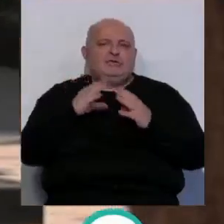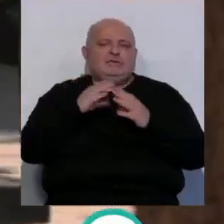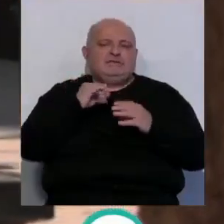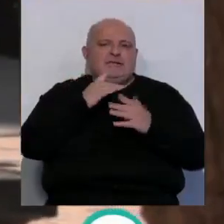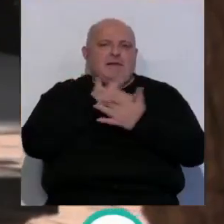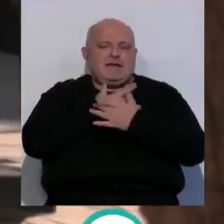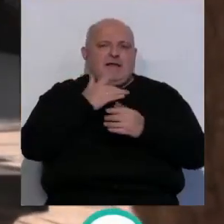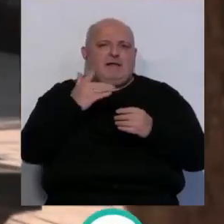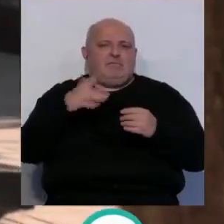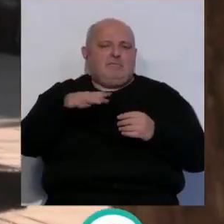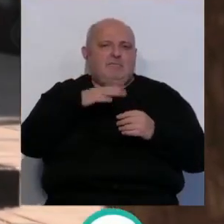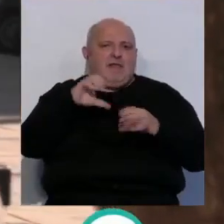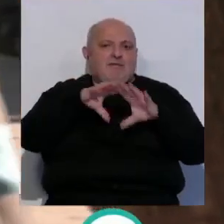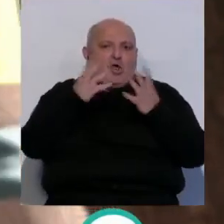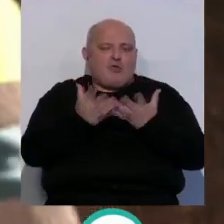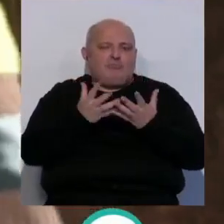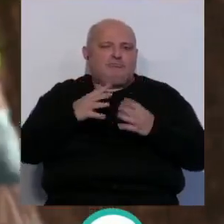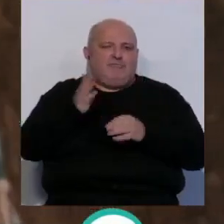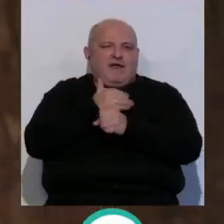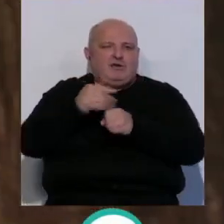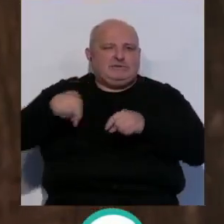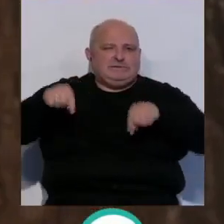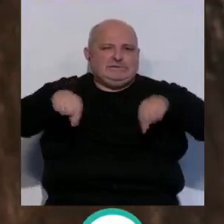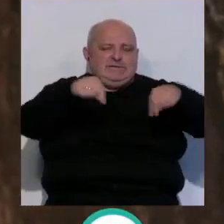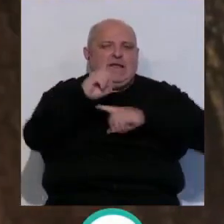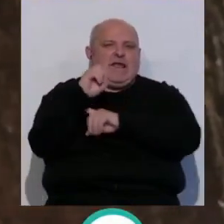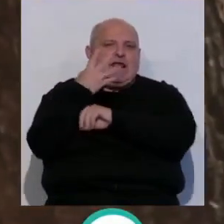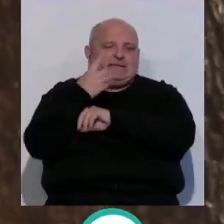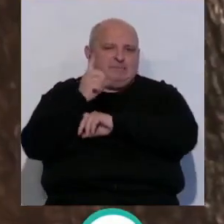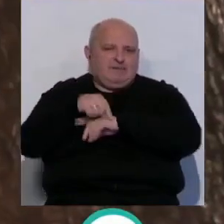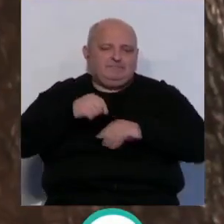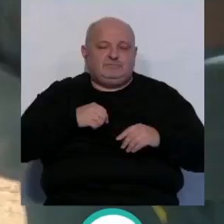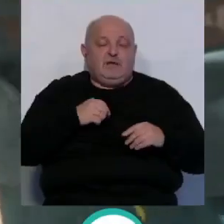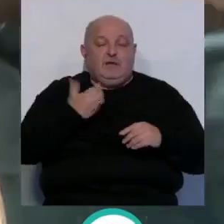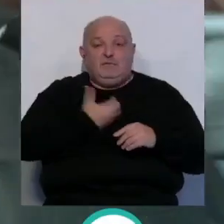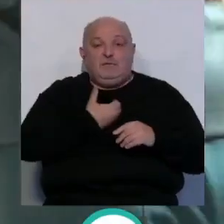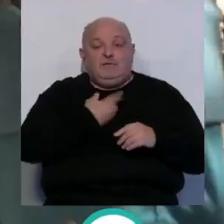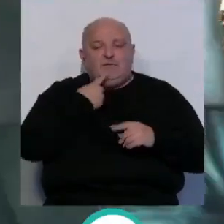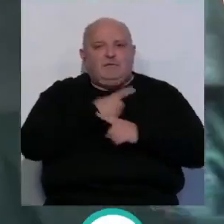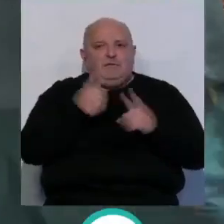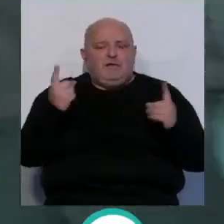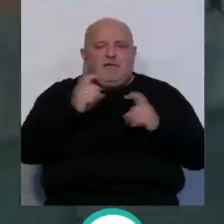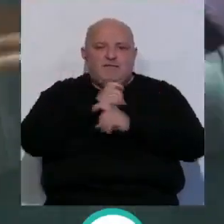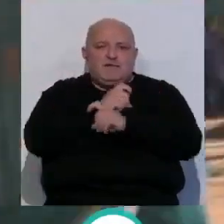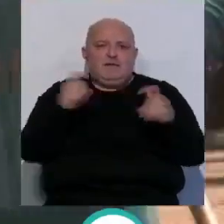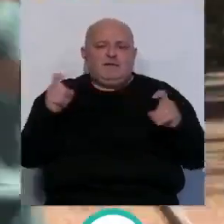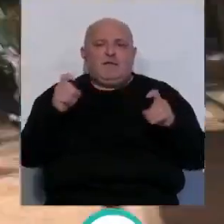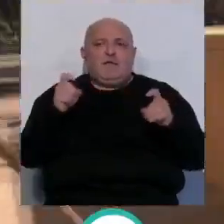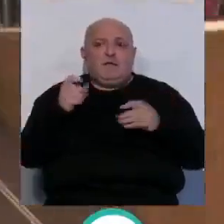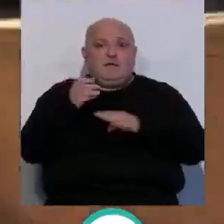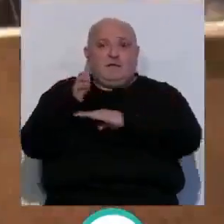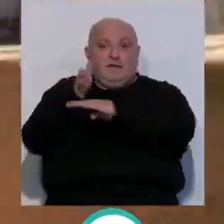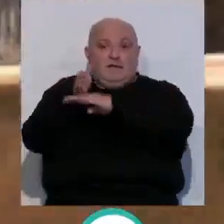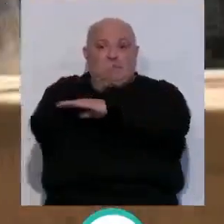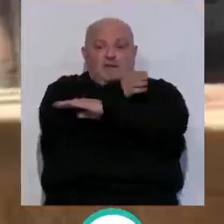Campo del Sur, Mentidero, El Balón y los alrededores de La Caleta. Desde el Ayuntamiento se ha recordado que en Intramuros